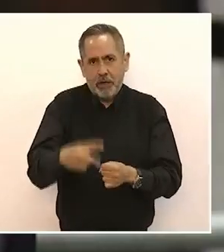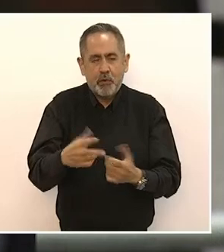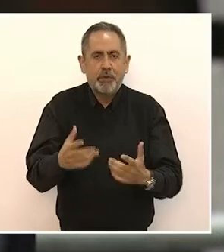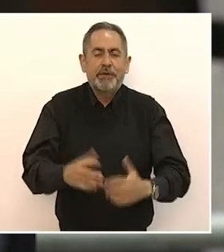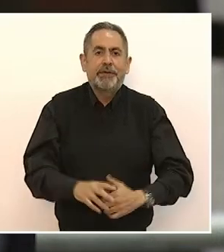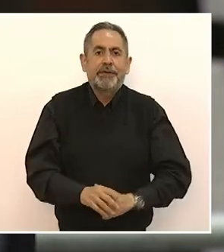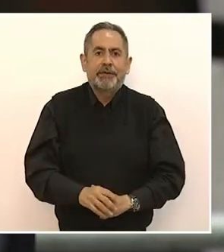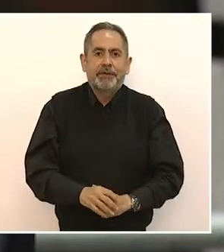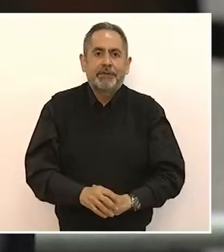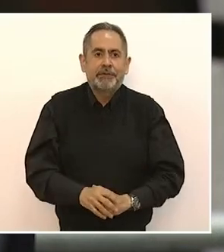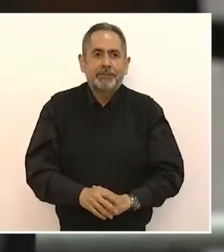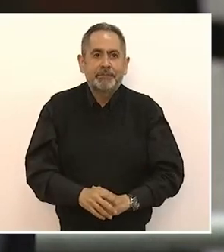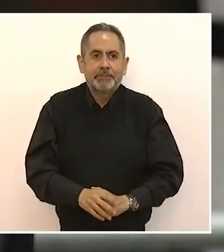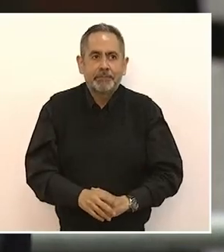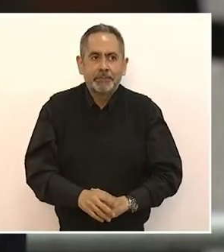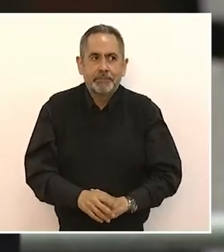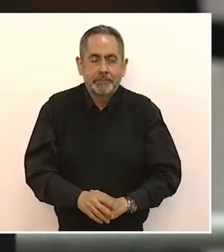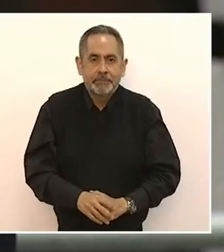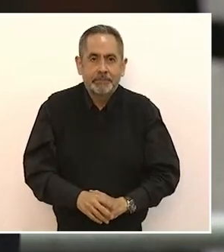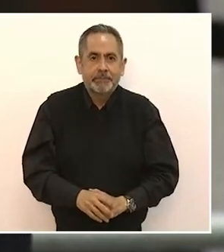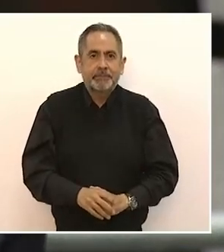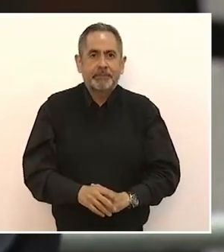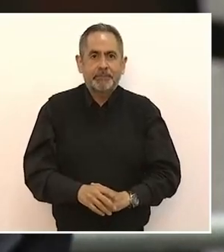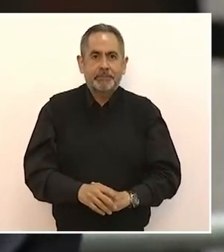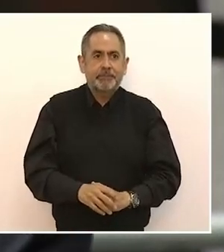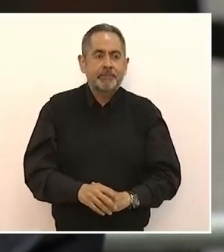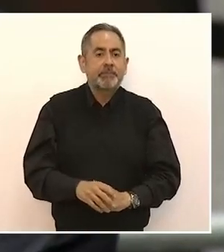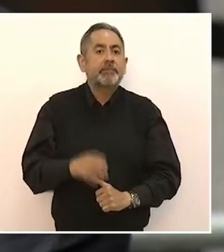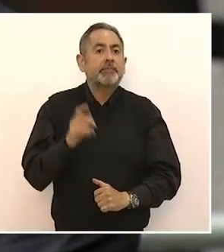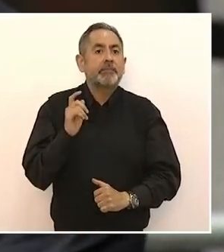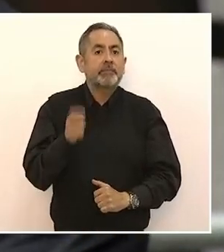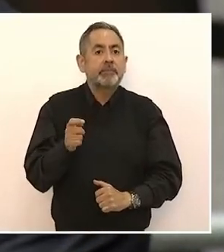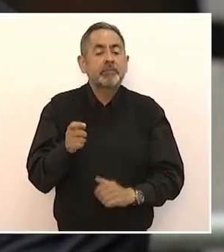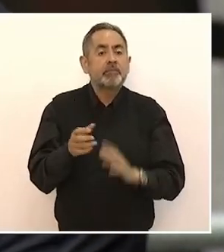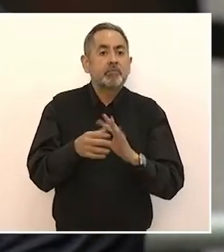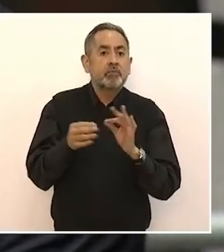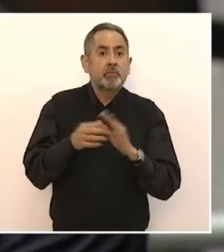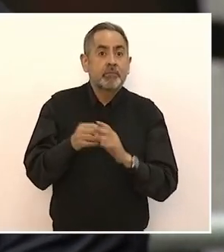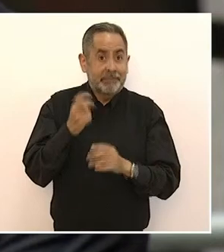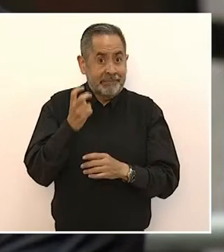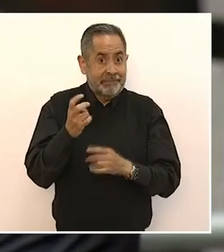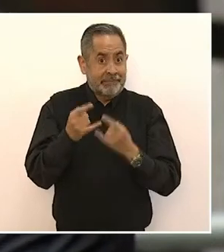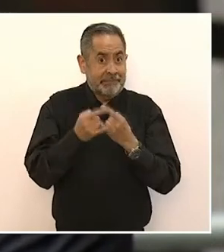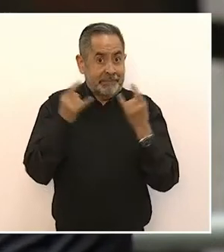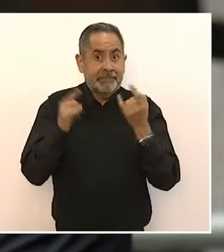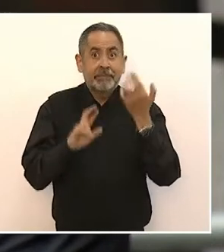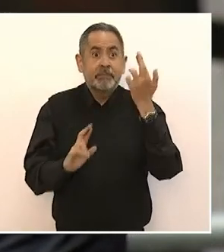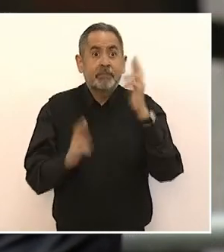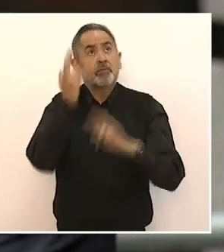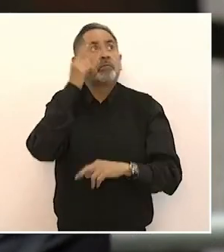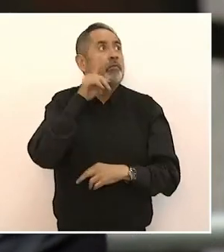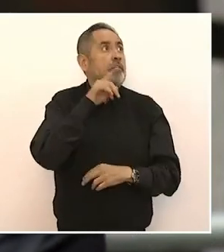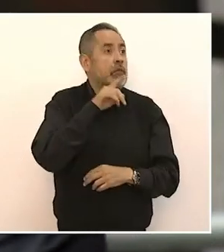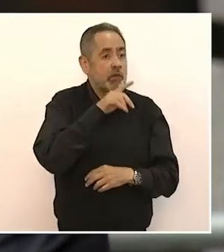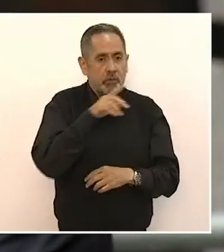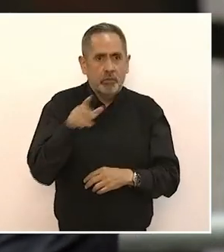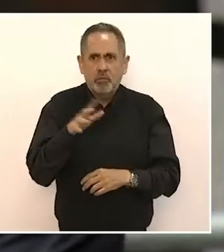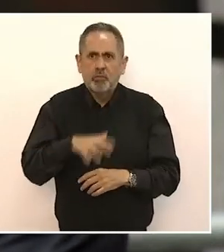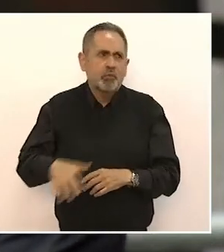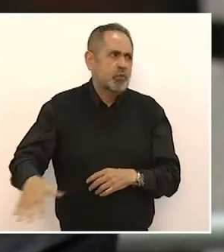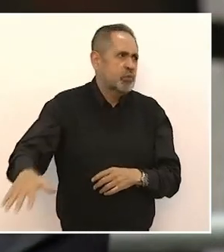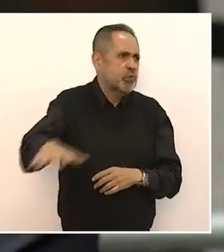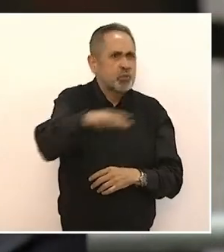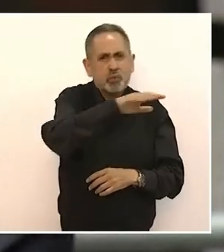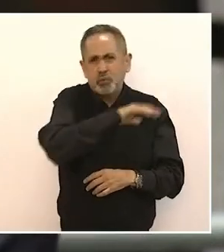El que después de ese movimiento profundamente popular